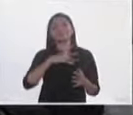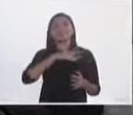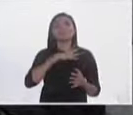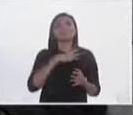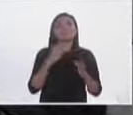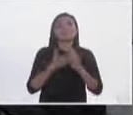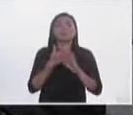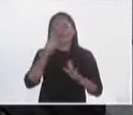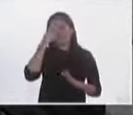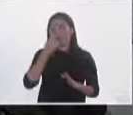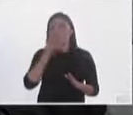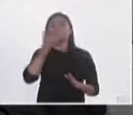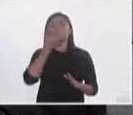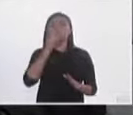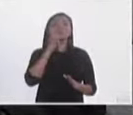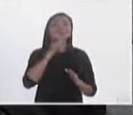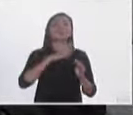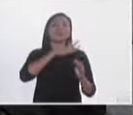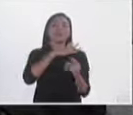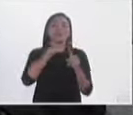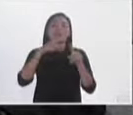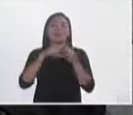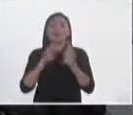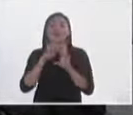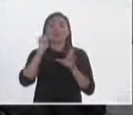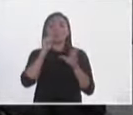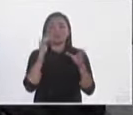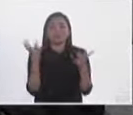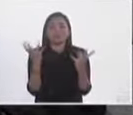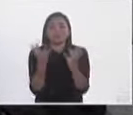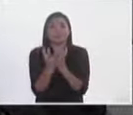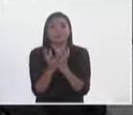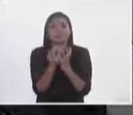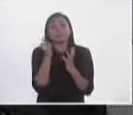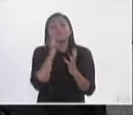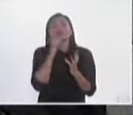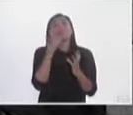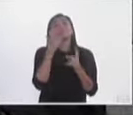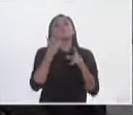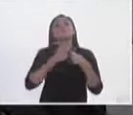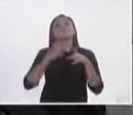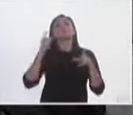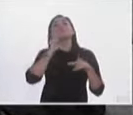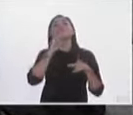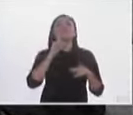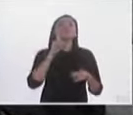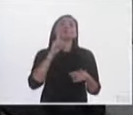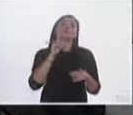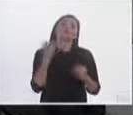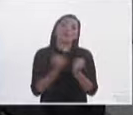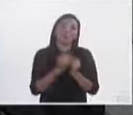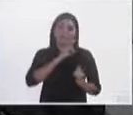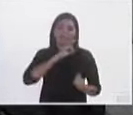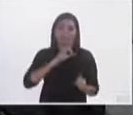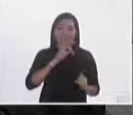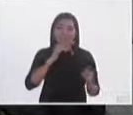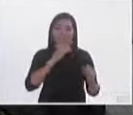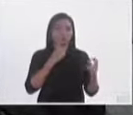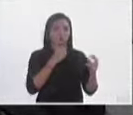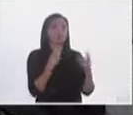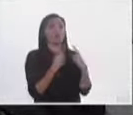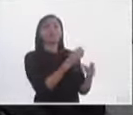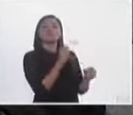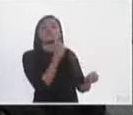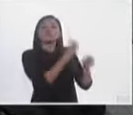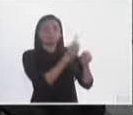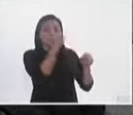en la aspiración, a veces, en ciertos círculos, pues se supone que con esta libertad le daría también la oportunidad a estos representantes,